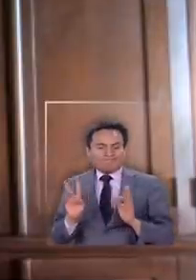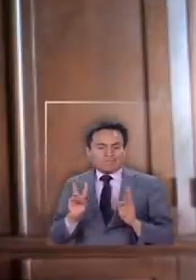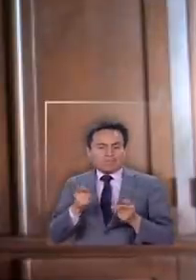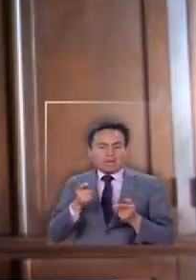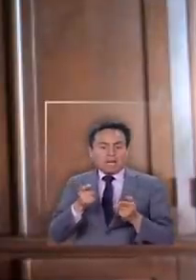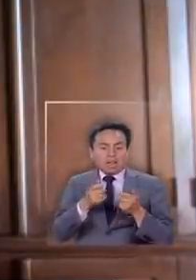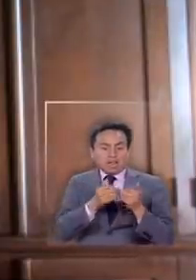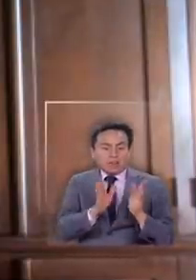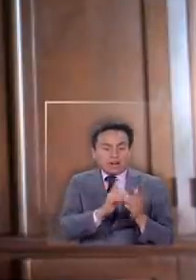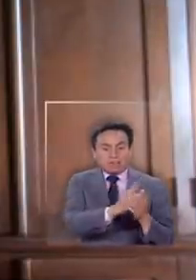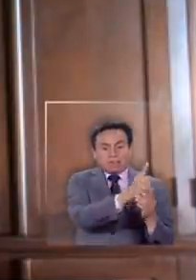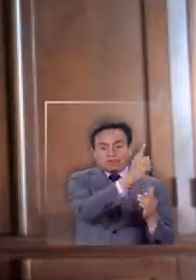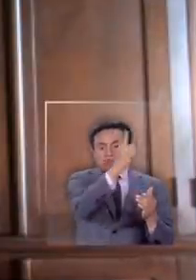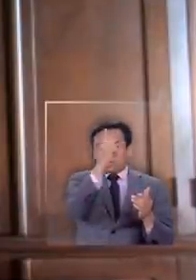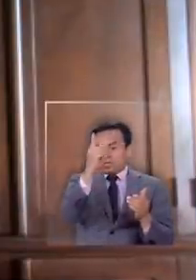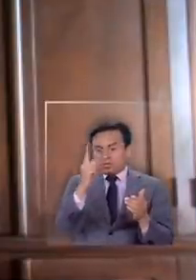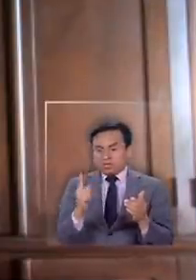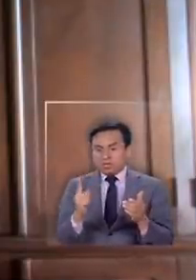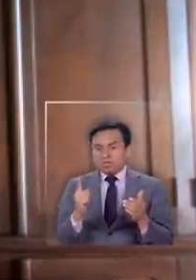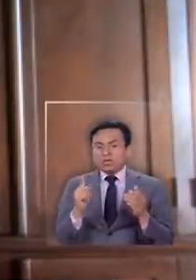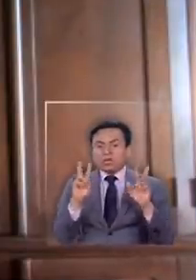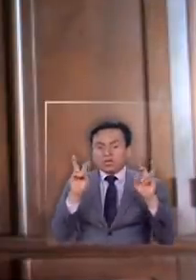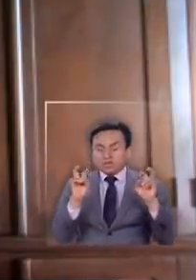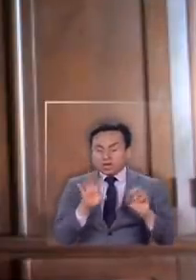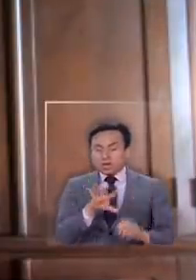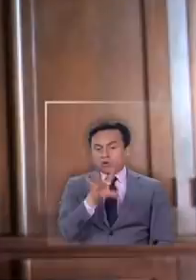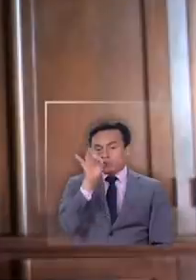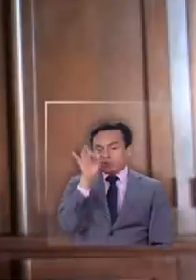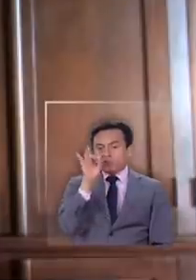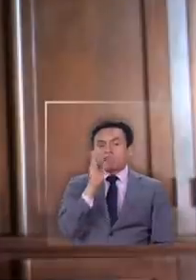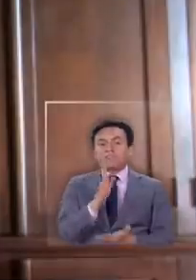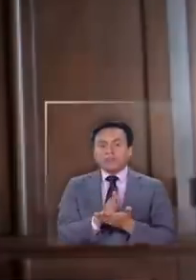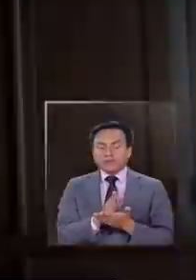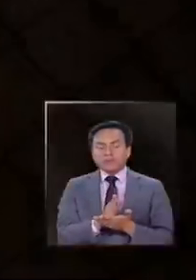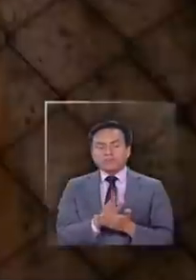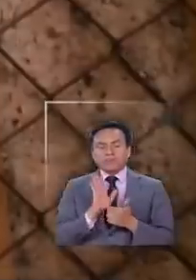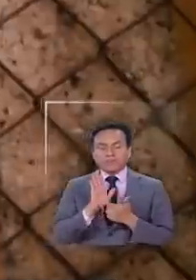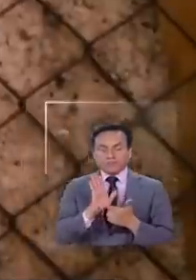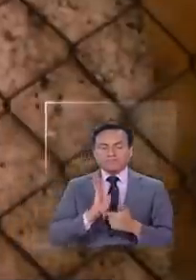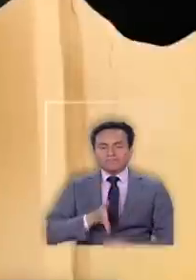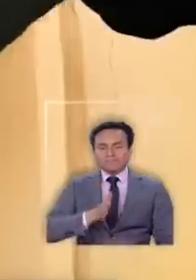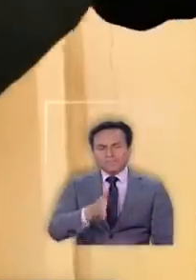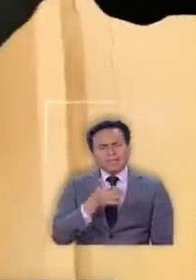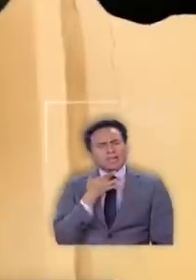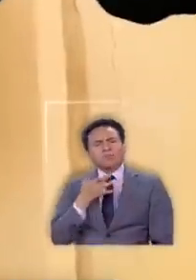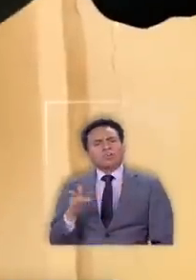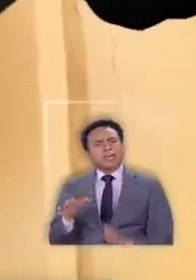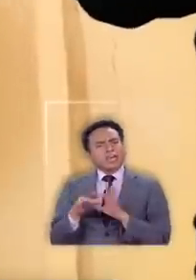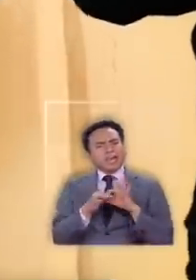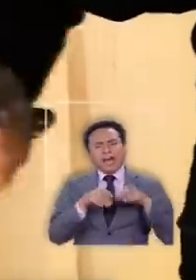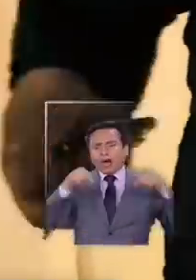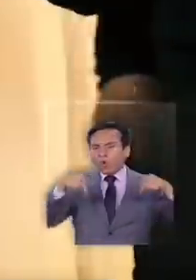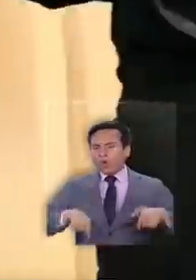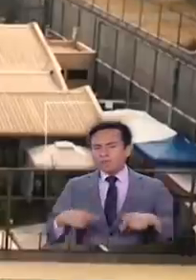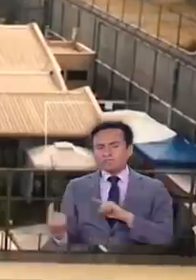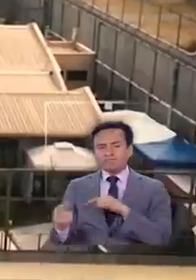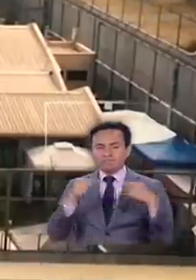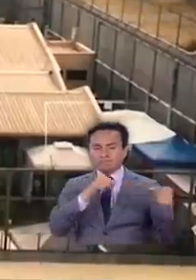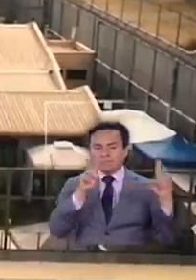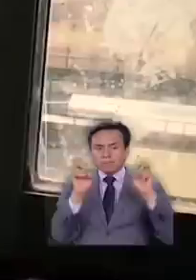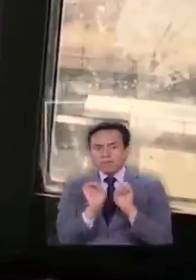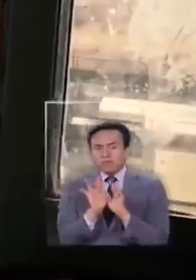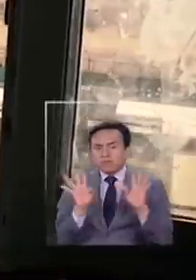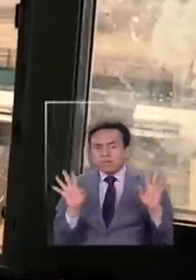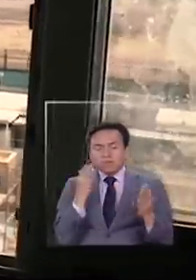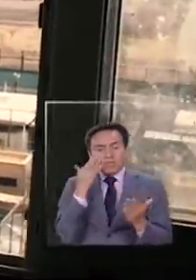liberar a la persona esa opción debe estar siempre presente Pero ¿por qué resurgió ahora la discusión sobre un